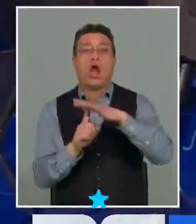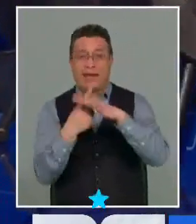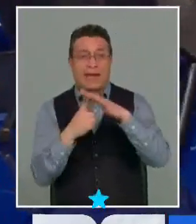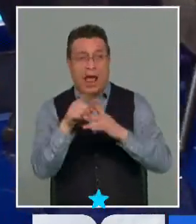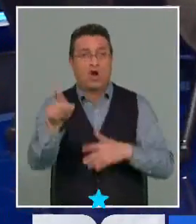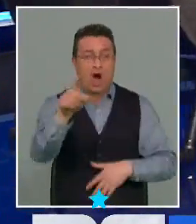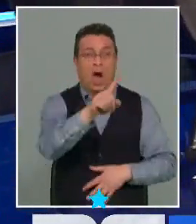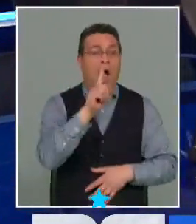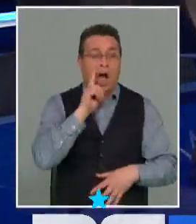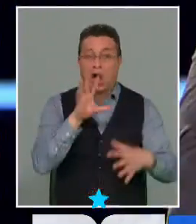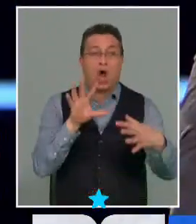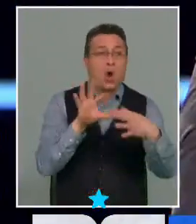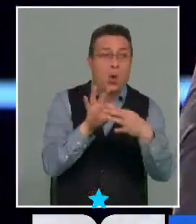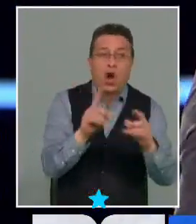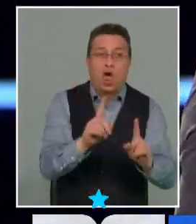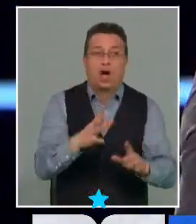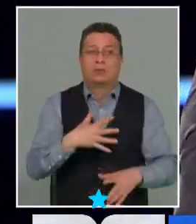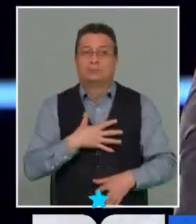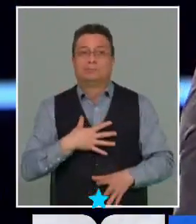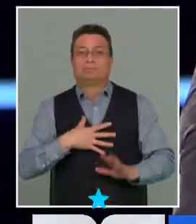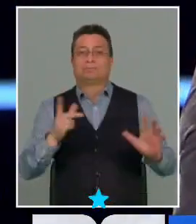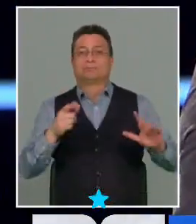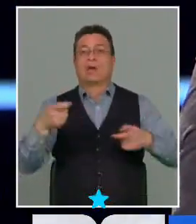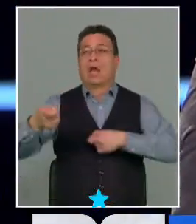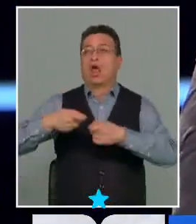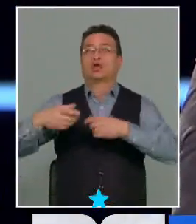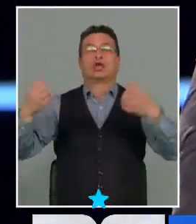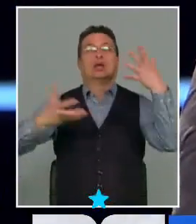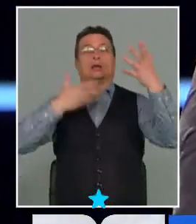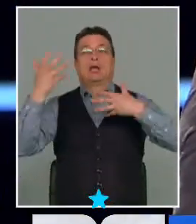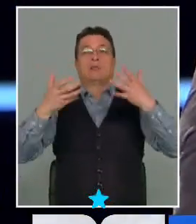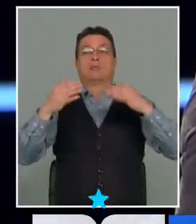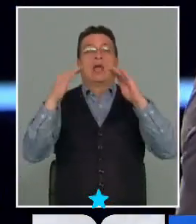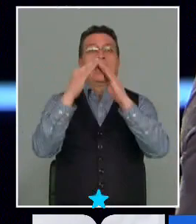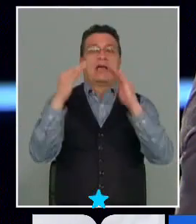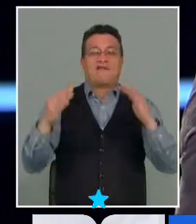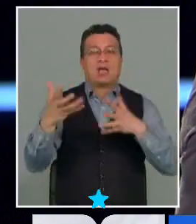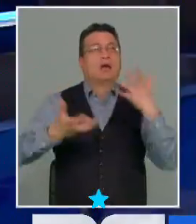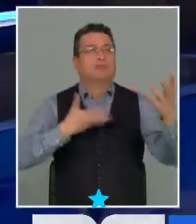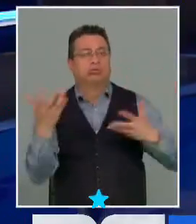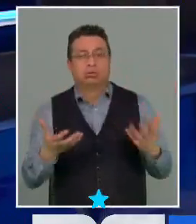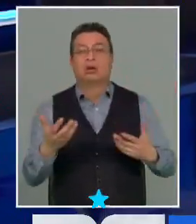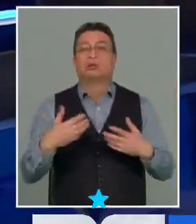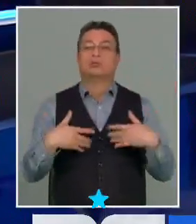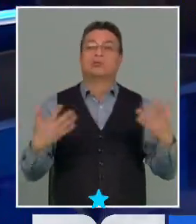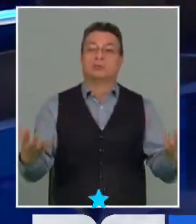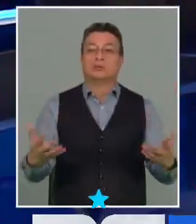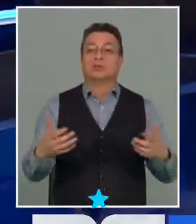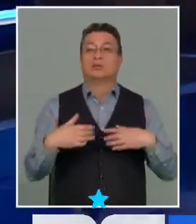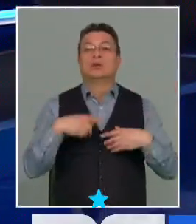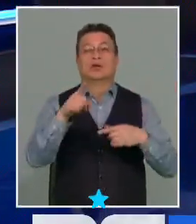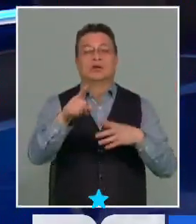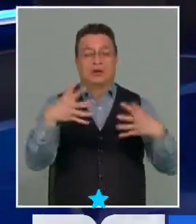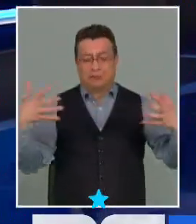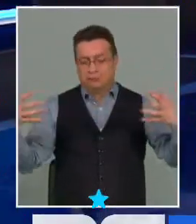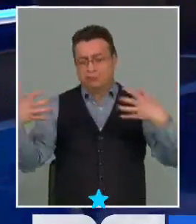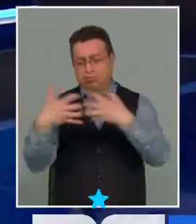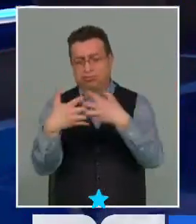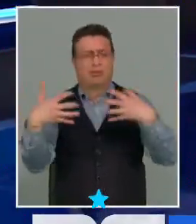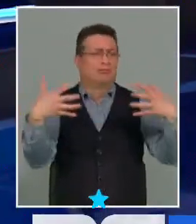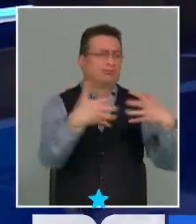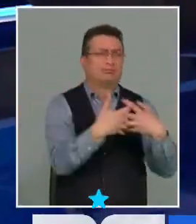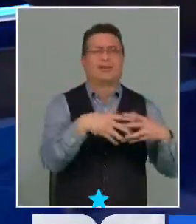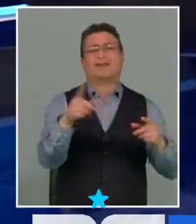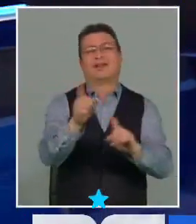que no se unen por miedo les queman su negocio les queman su cabaña entonces finalmente claro están mezclando piñones con manzana